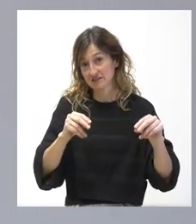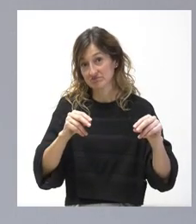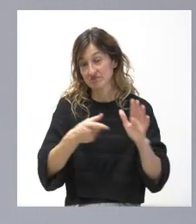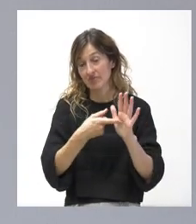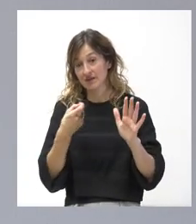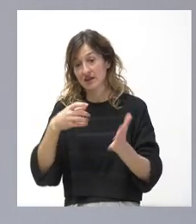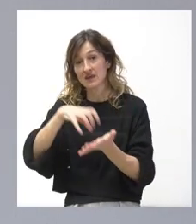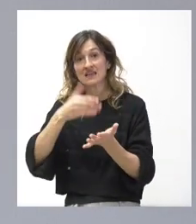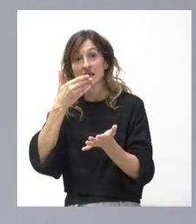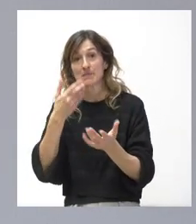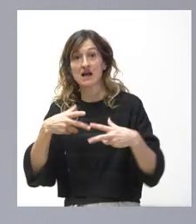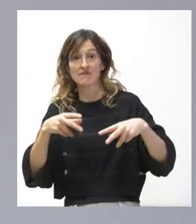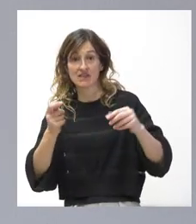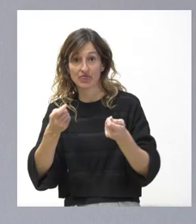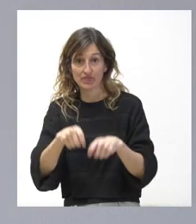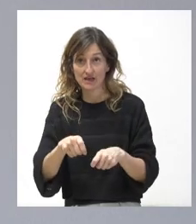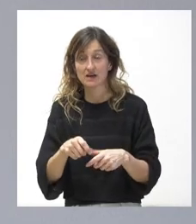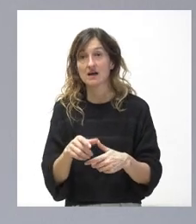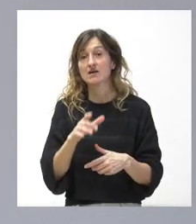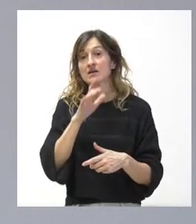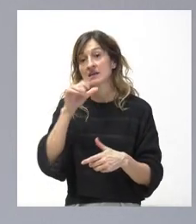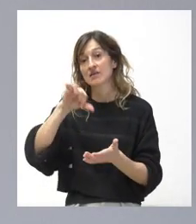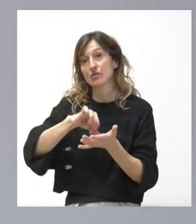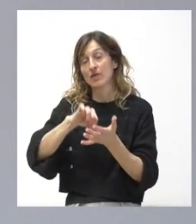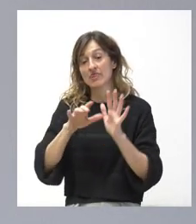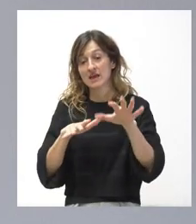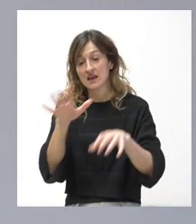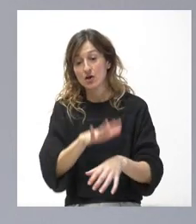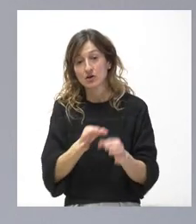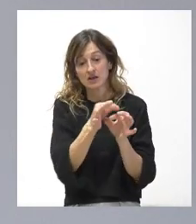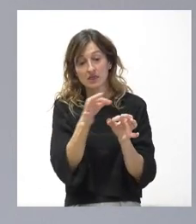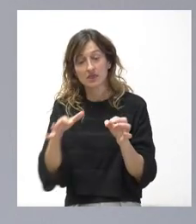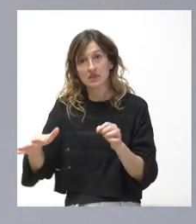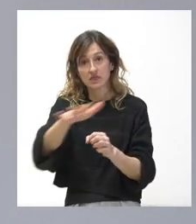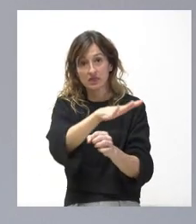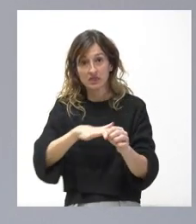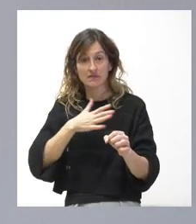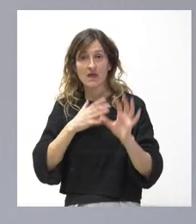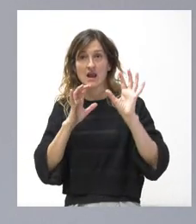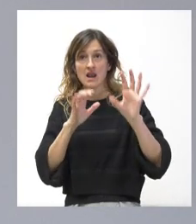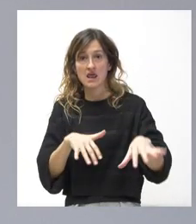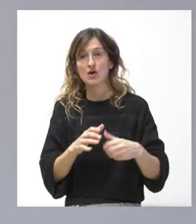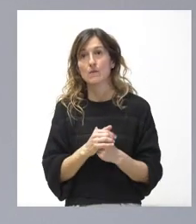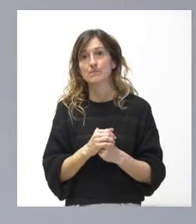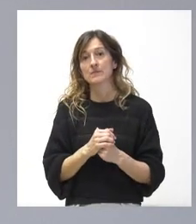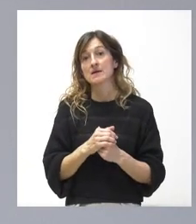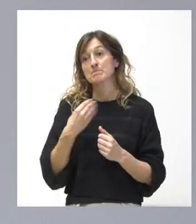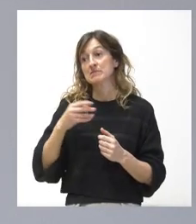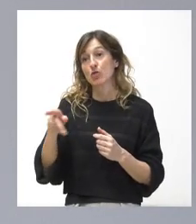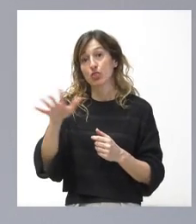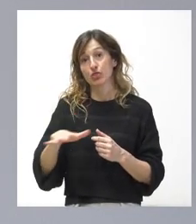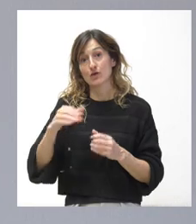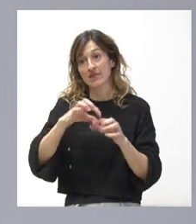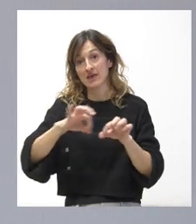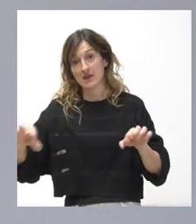y, por tanto, el área de la ciudad de León y todas las marcas anexas en el caso de Villadangos del Páramo. Por otro